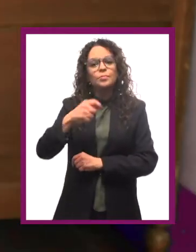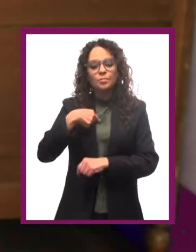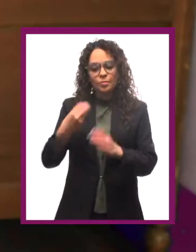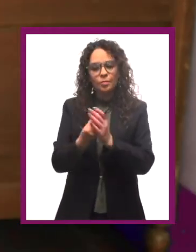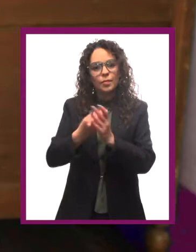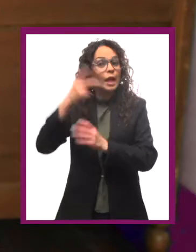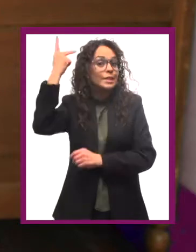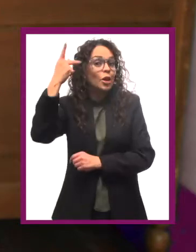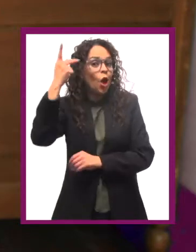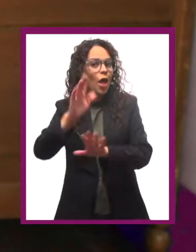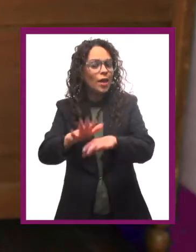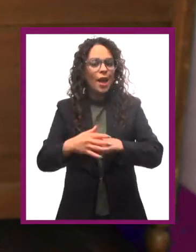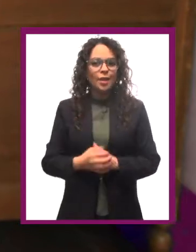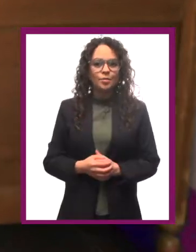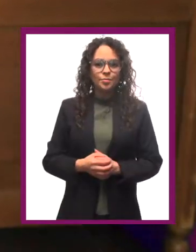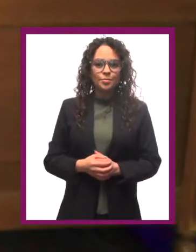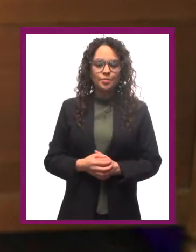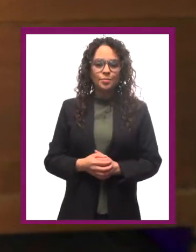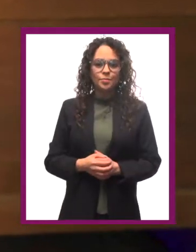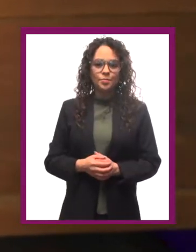experimento para mi clase de psicología.